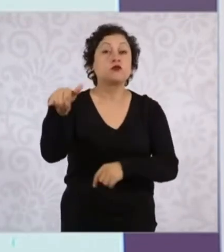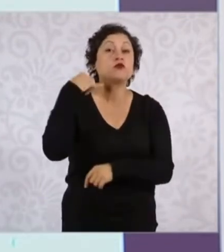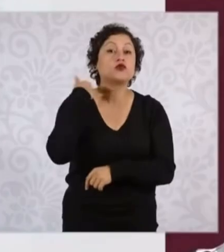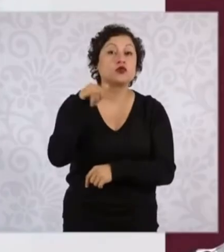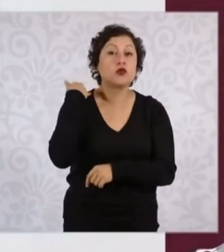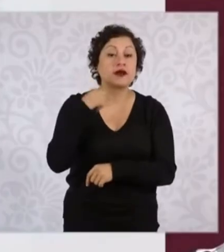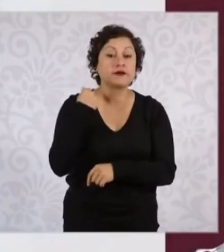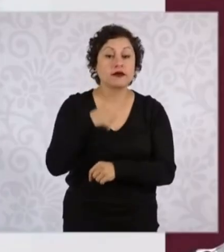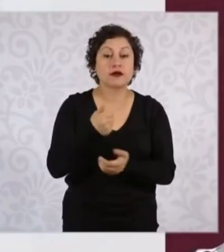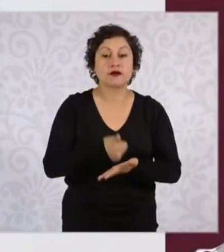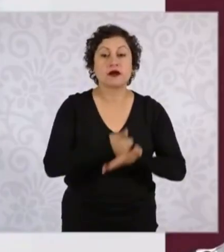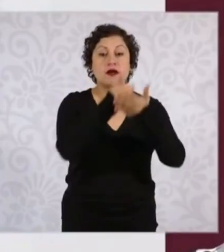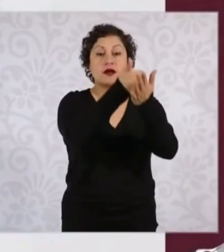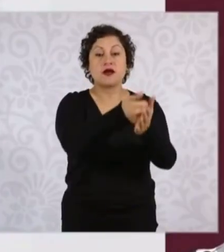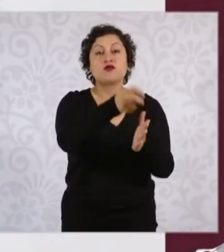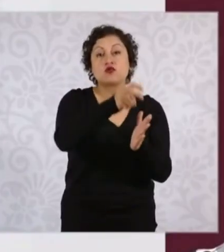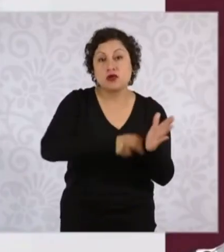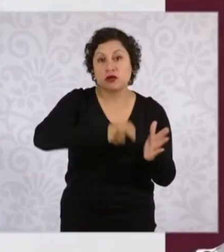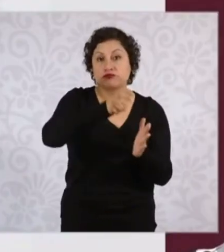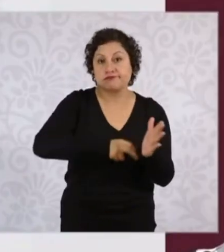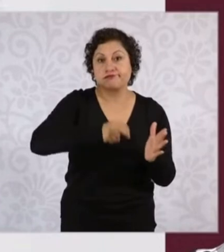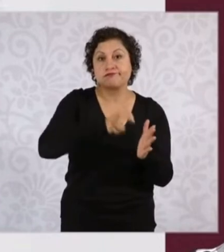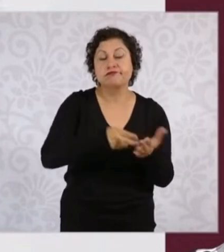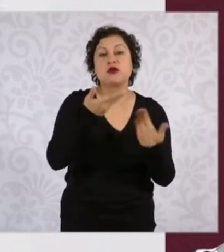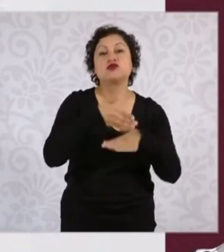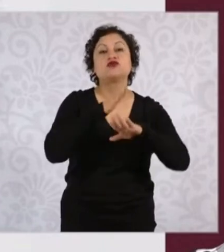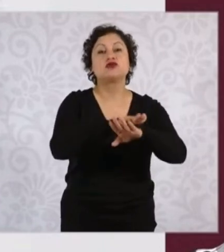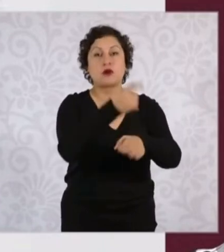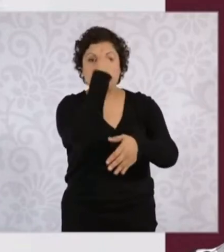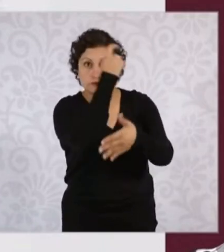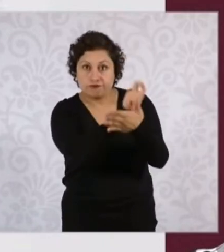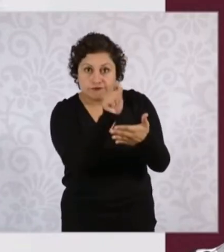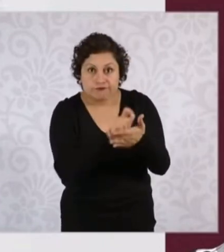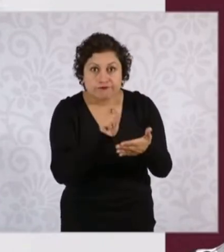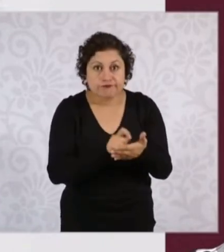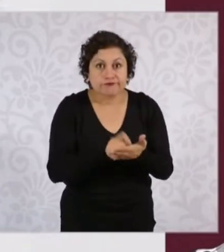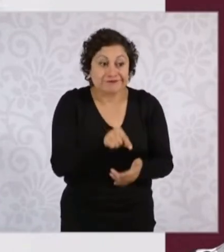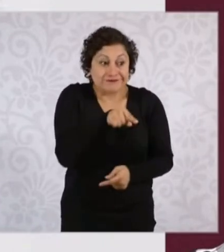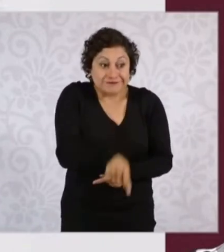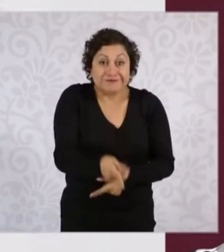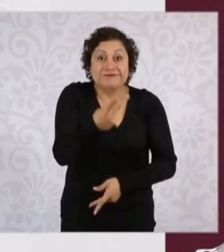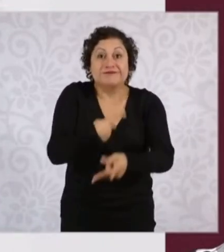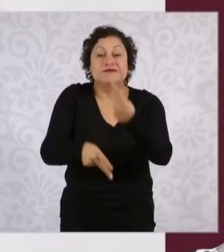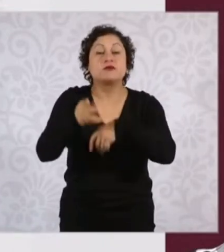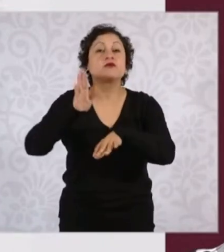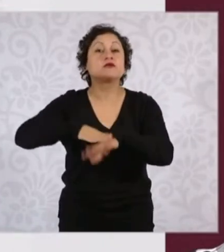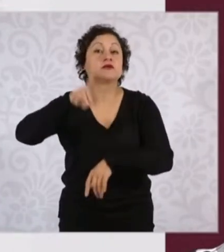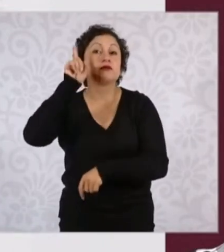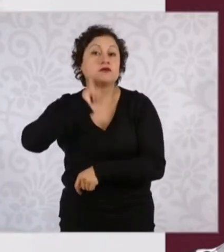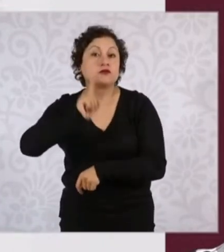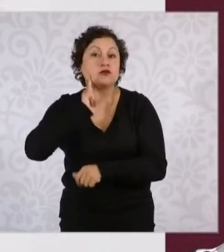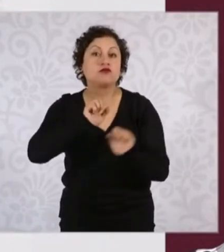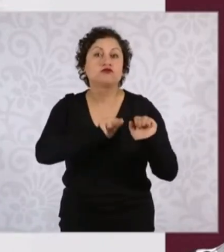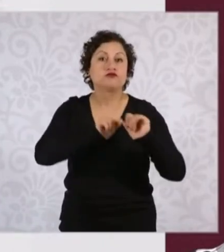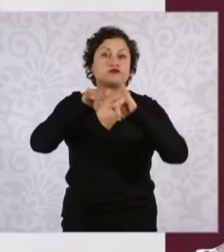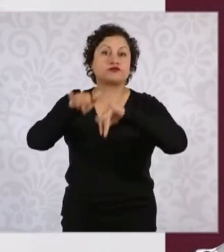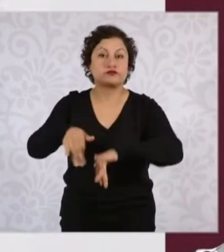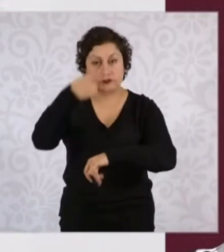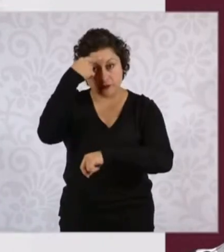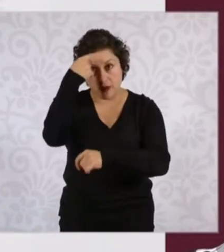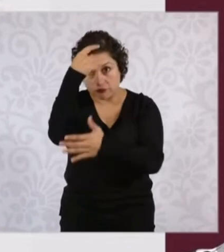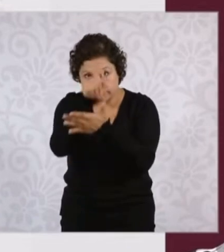edición y redacción de proyectos literarios que impulsaron a más mujeres a ser parte del mundo letrado,